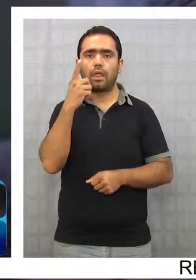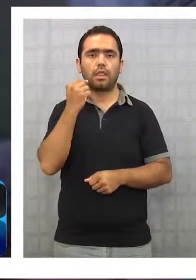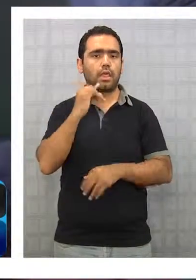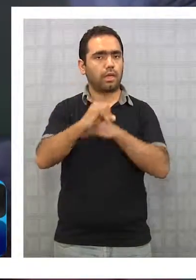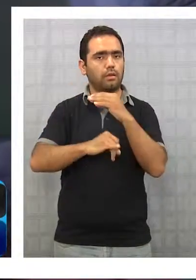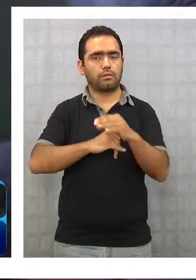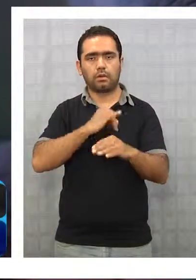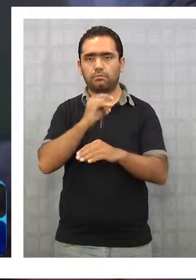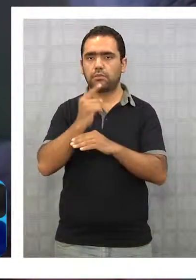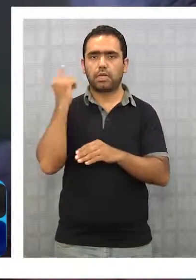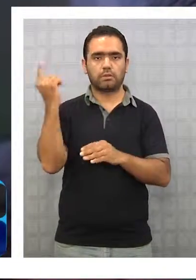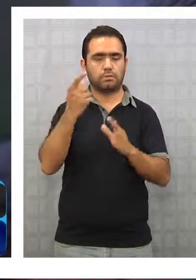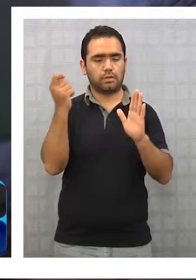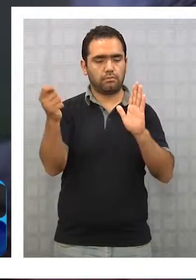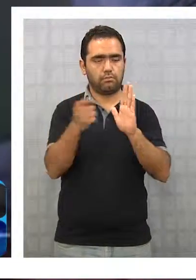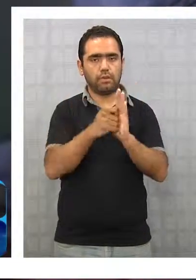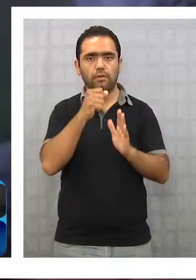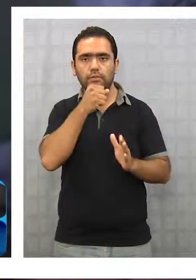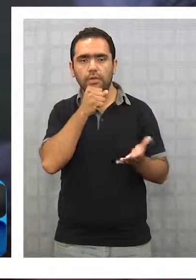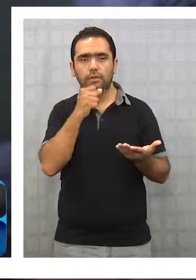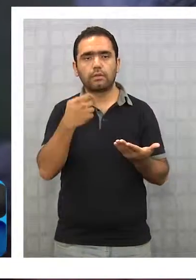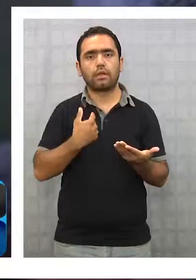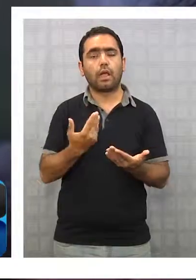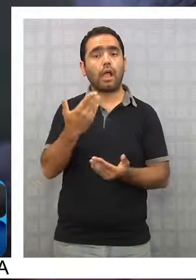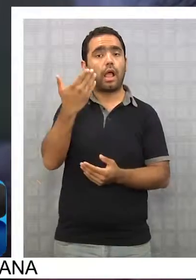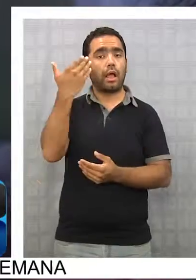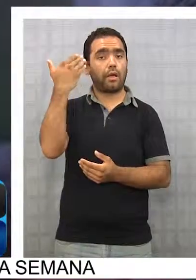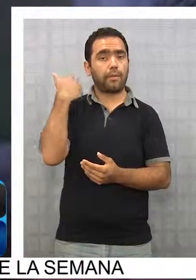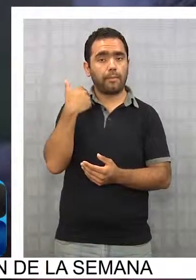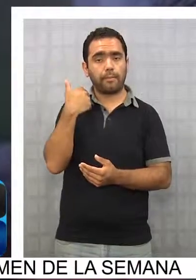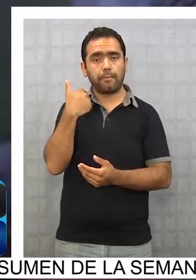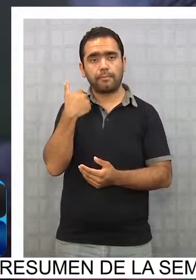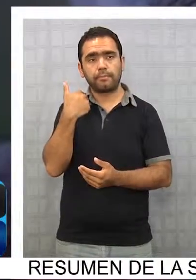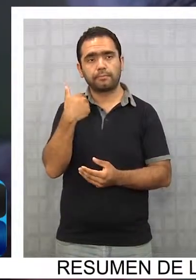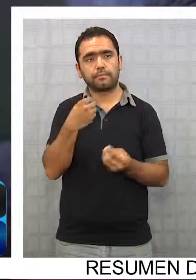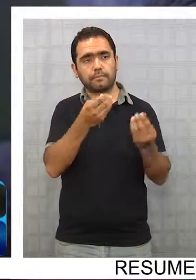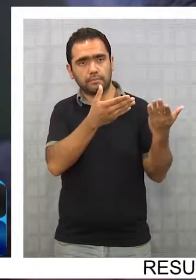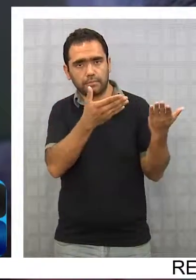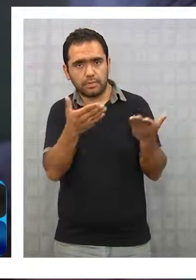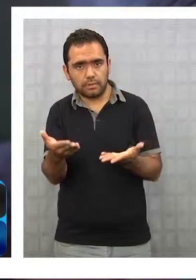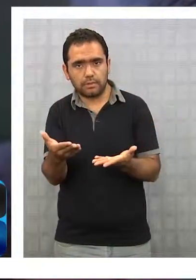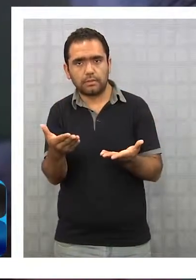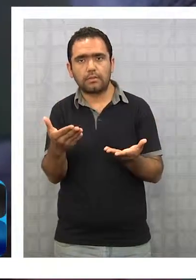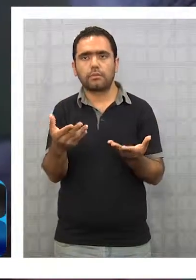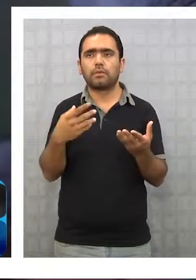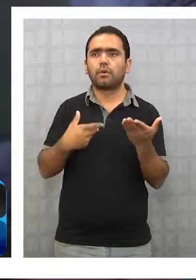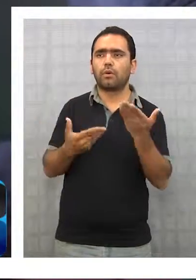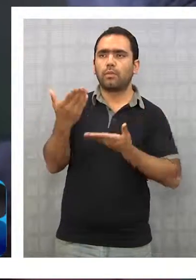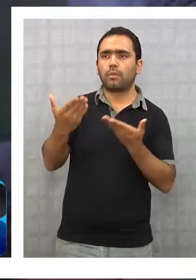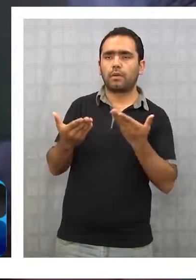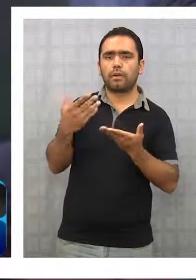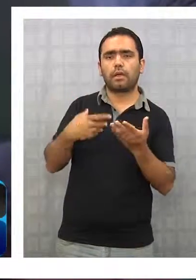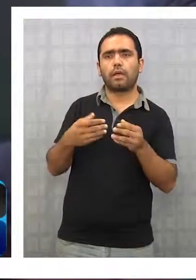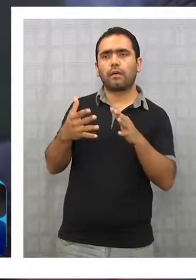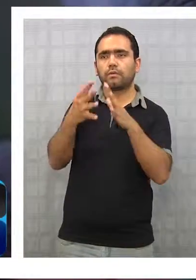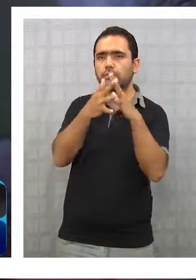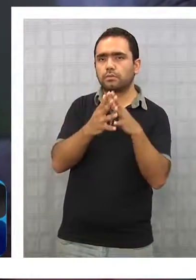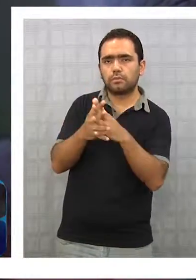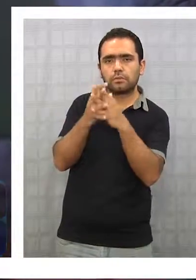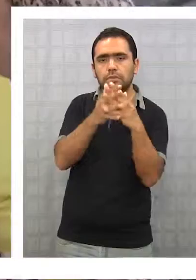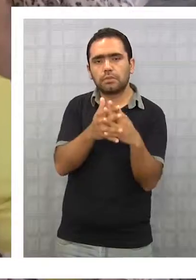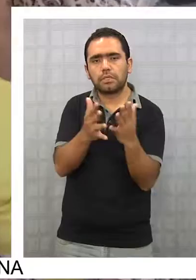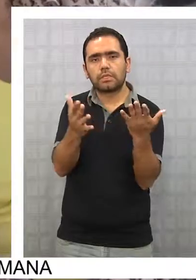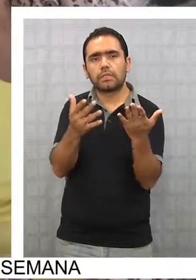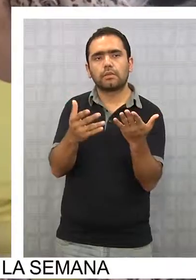Adulto Mayor. Antiguamente nosotros lo imitábamos a lo que ocurría en el mundo exterior. La Unión Unida se